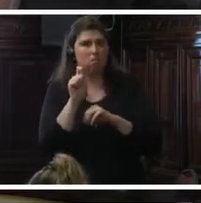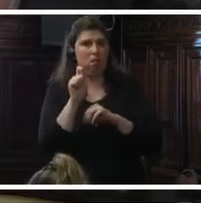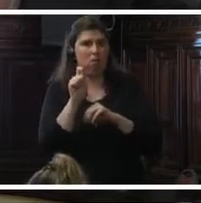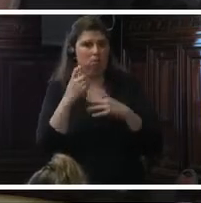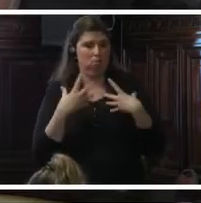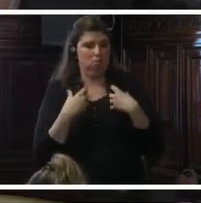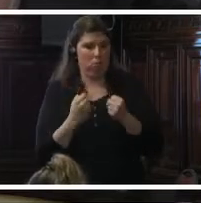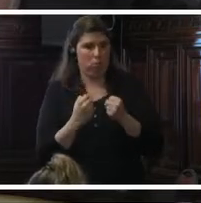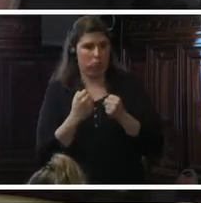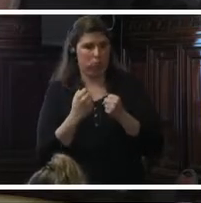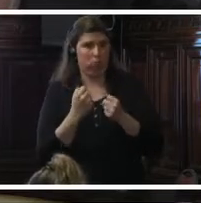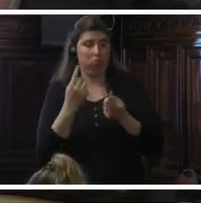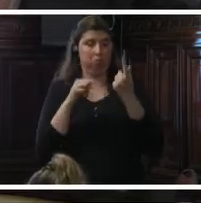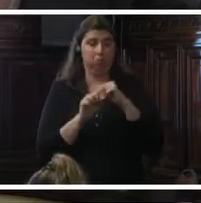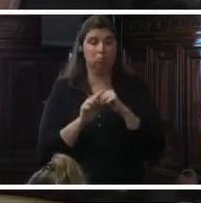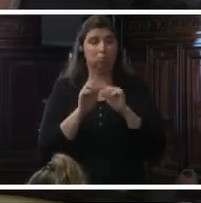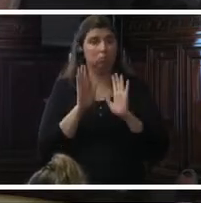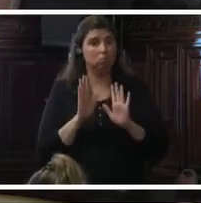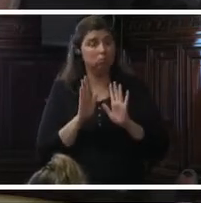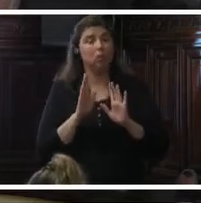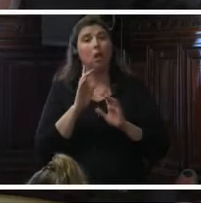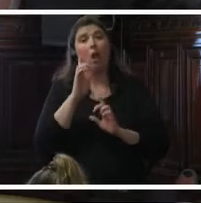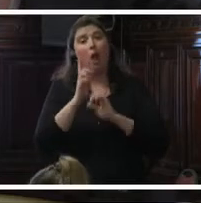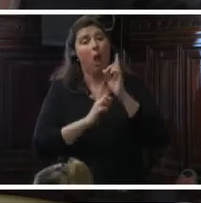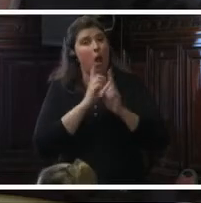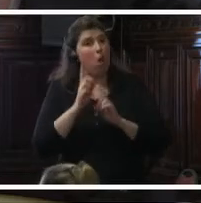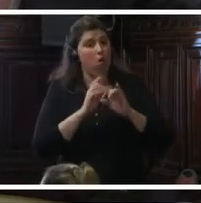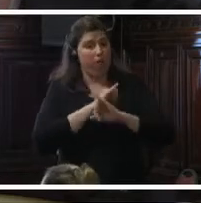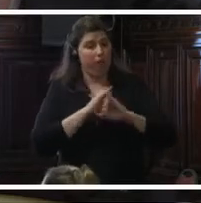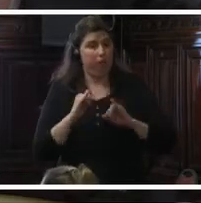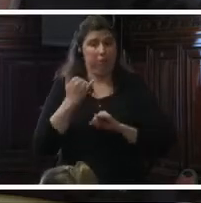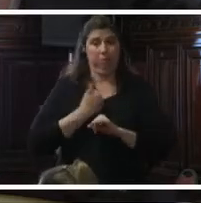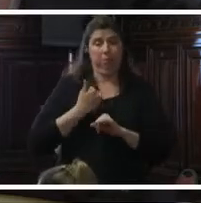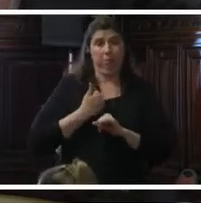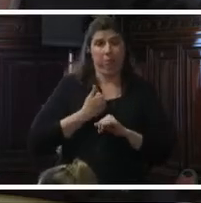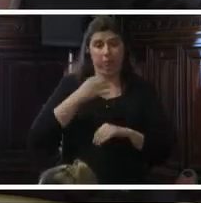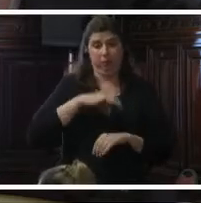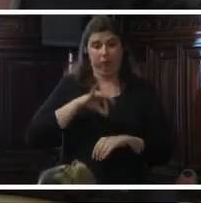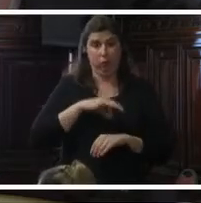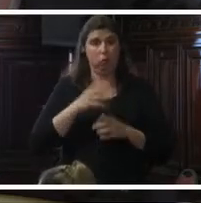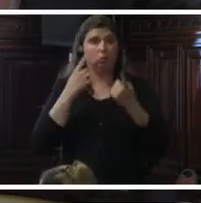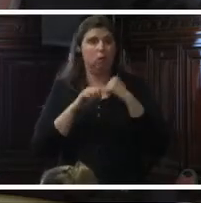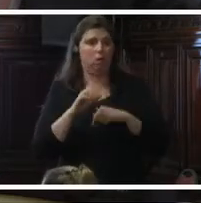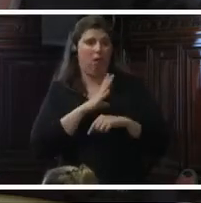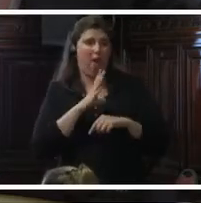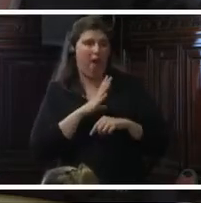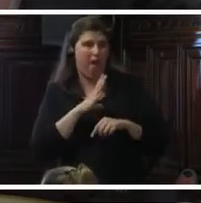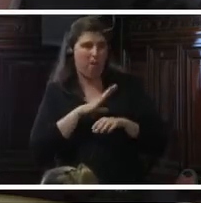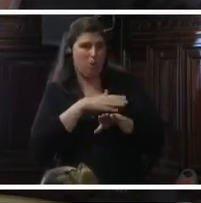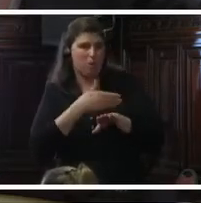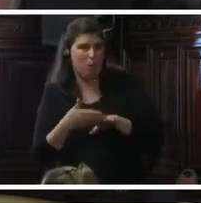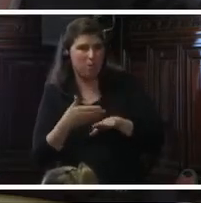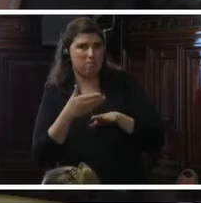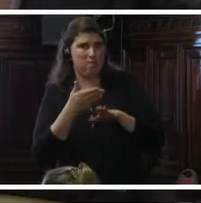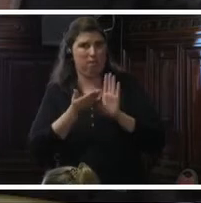embargo, pese a que el número de casos reportados ha terminado, las consecuencias del virus tendrán un impacto en el resto de la vida de las mujeres y las personas